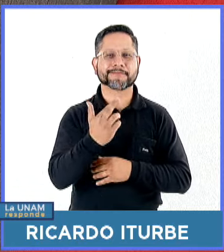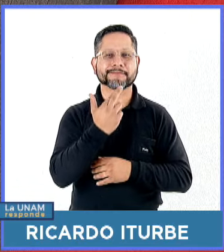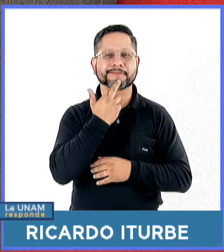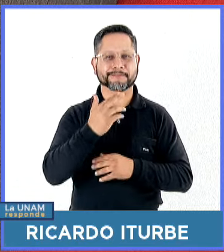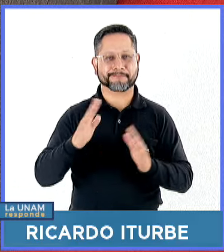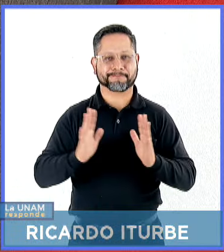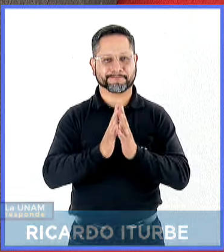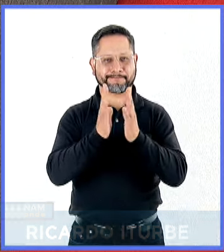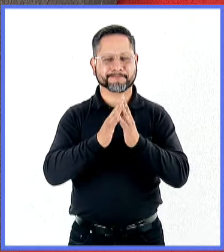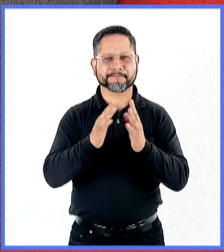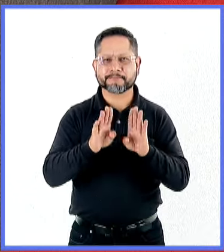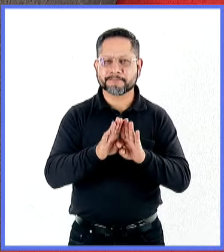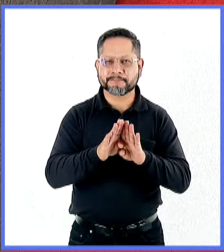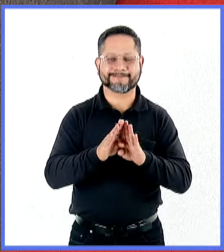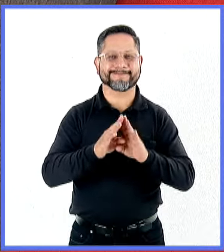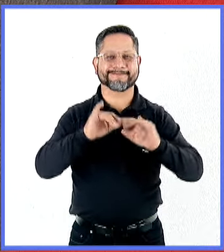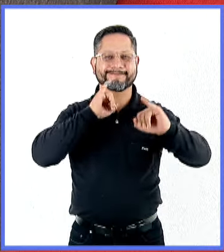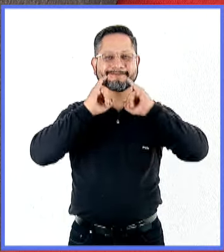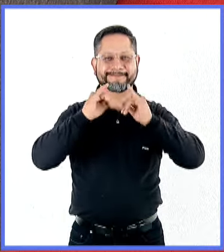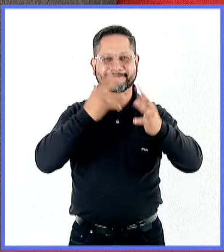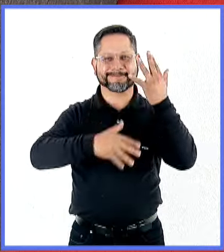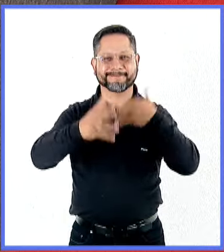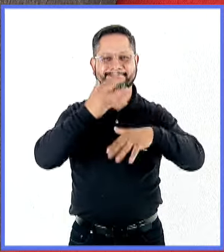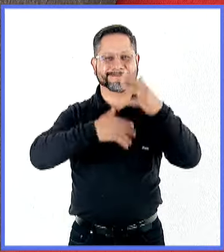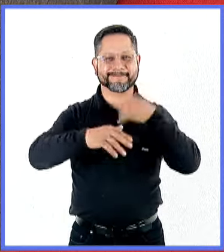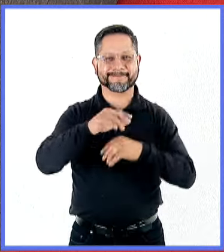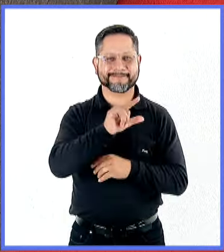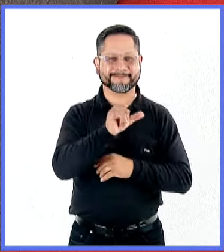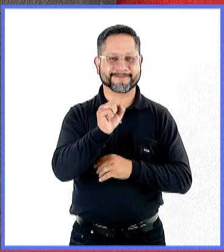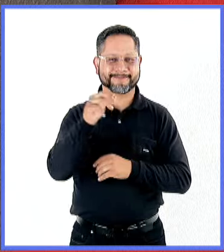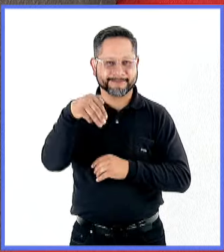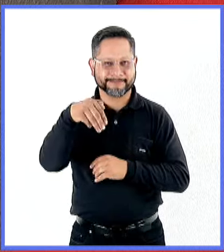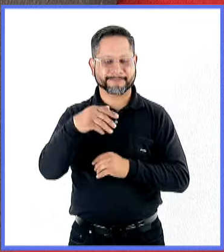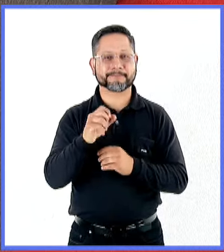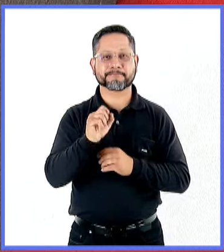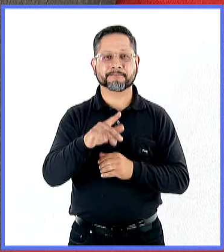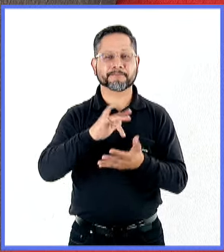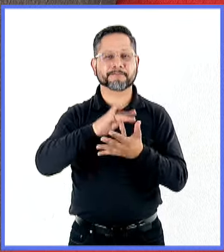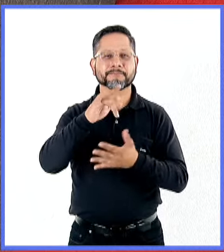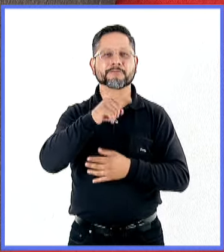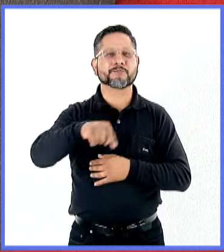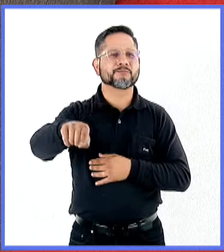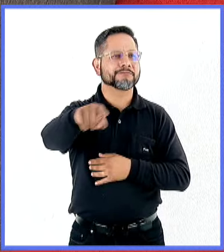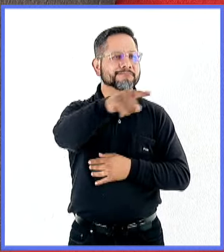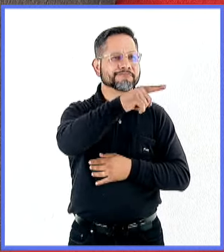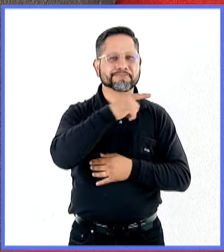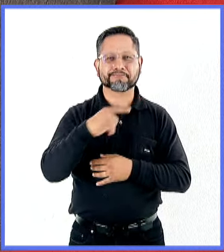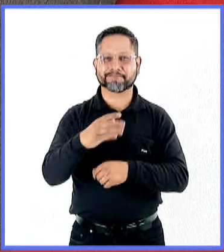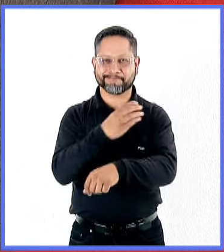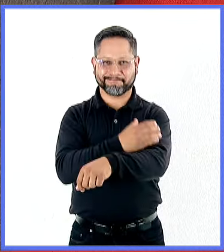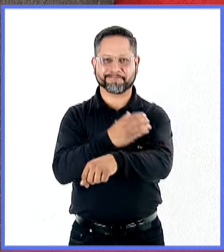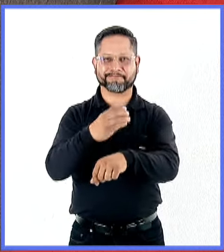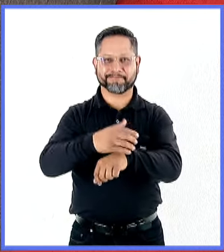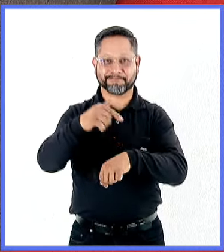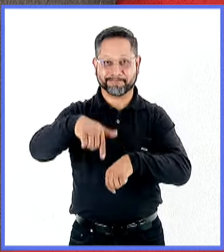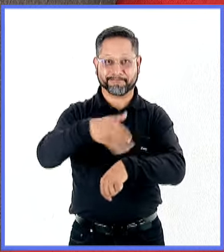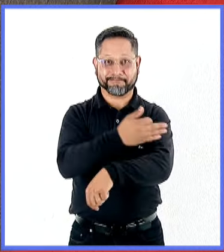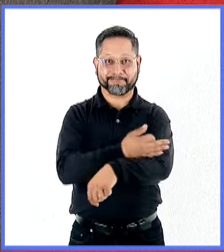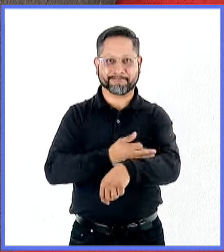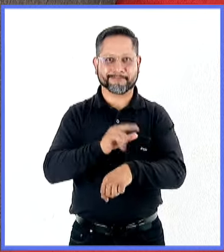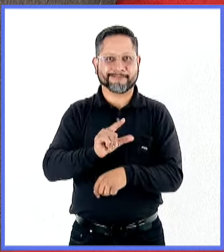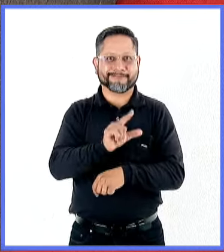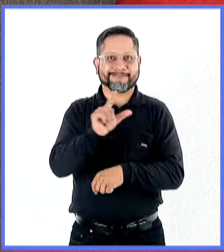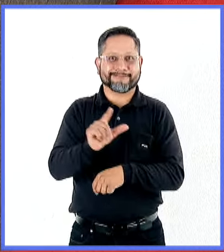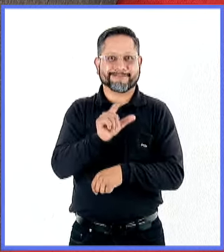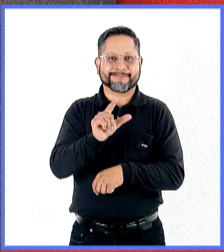Iturbe su participación en la interpretación de lengua de señas mexicana. Agradeciéndole a todos ustedes que nos hayan acompañado esta tarde. Apenas es